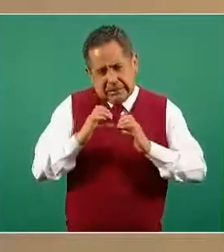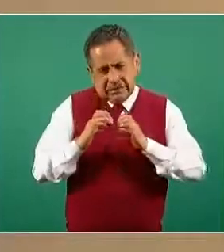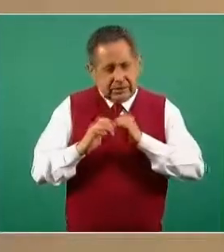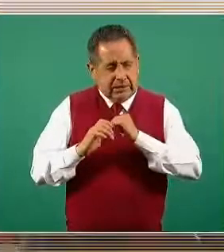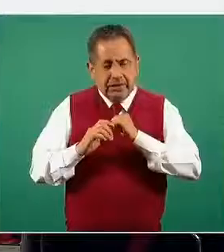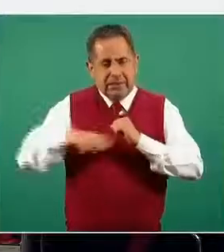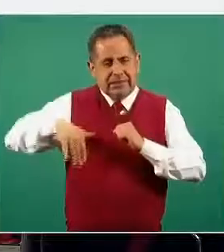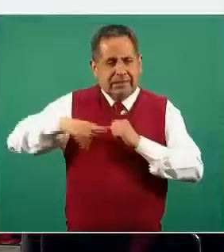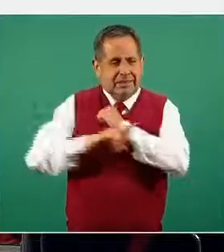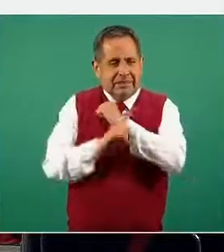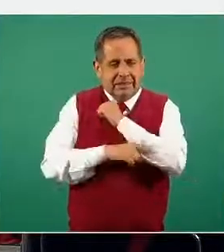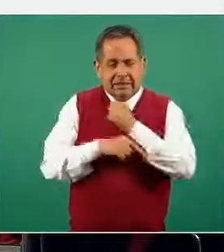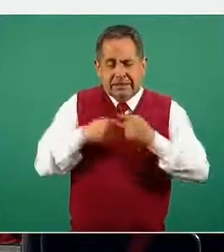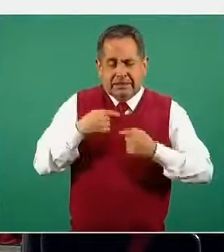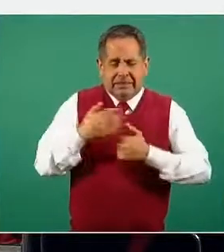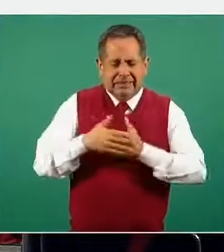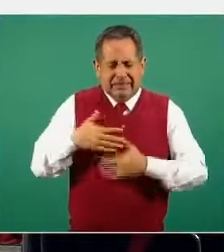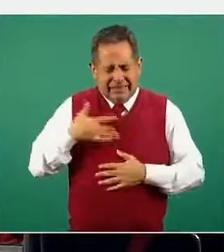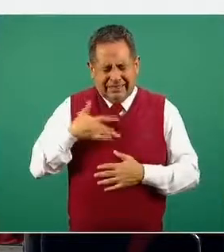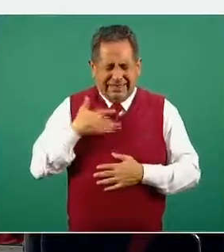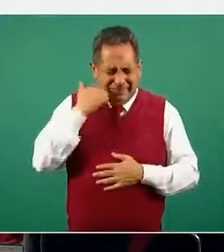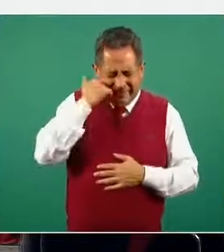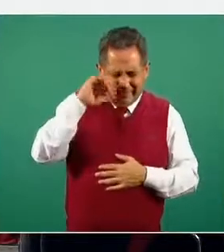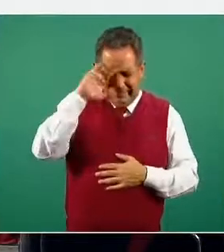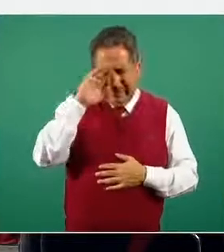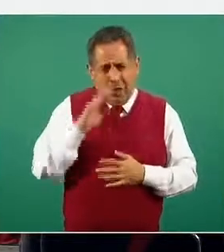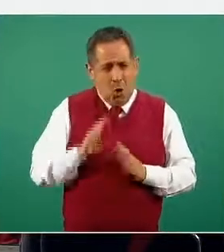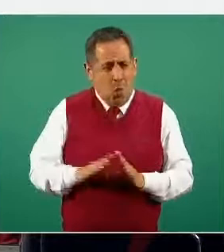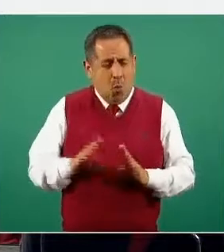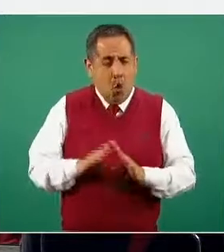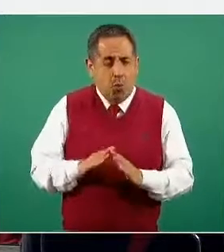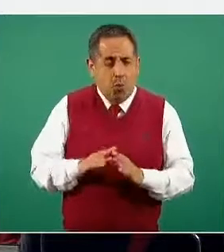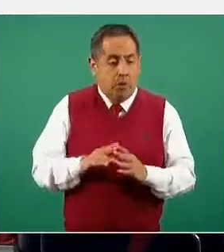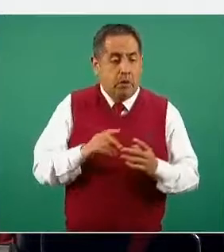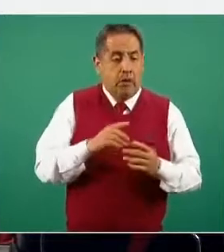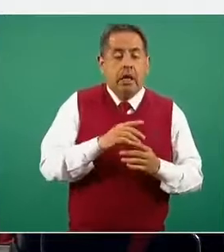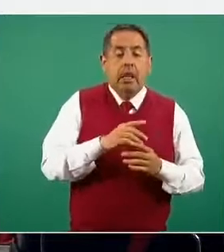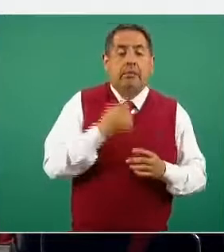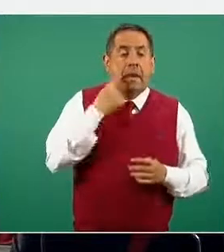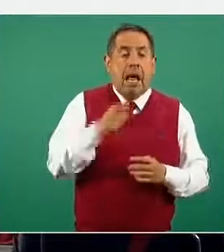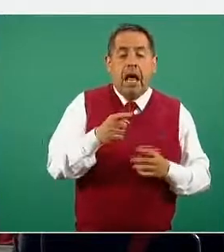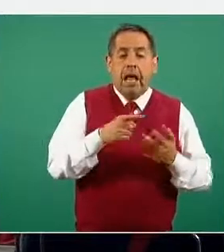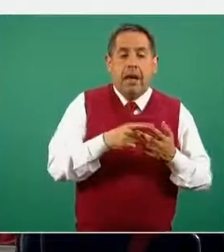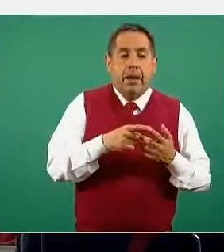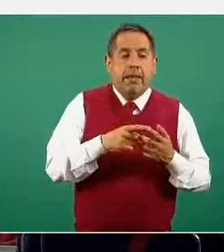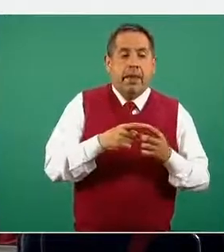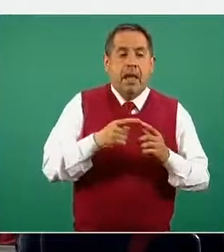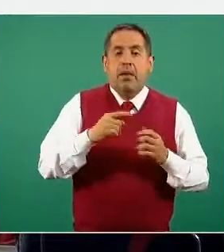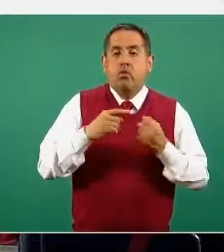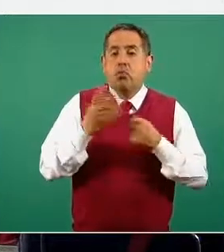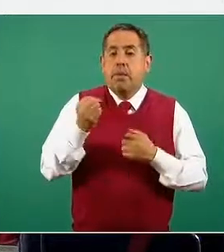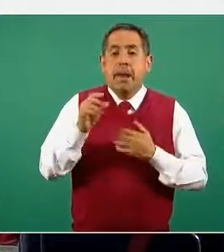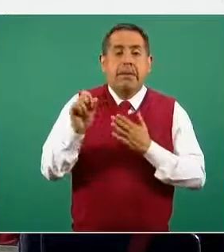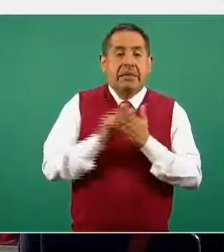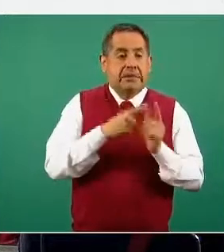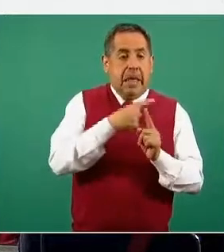sintomatología o las complicaciones sobre todo en la segunda mitad del embarazo donde las mujeres ciertamente presentan